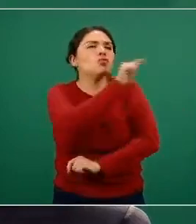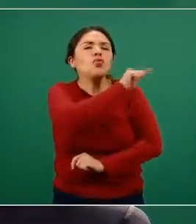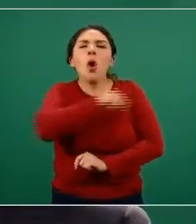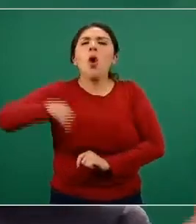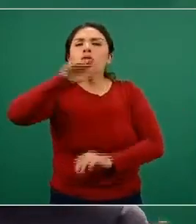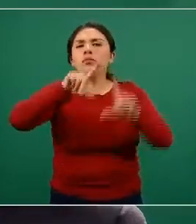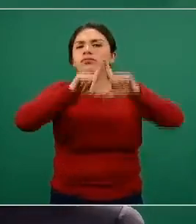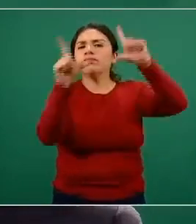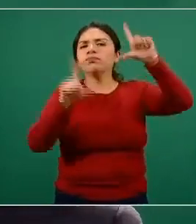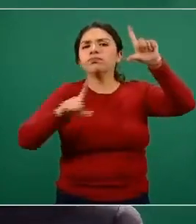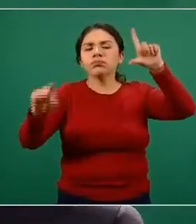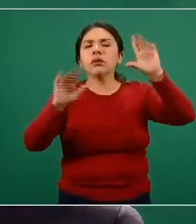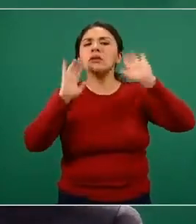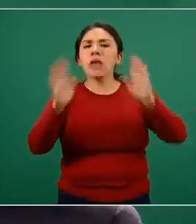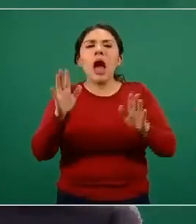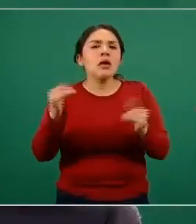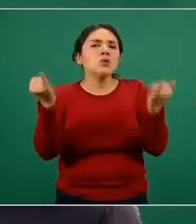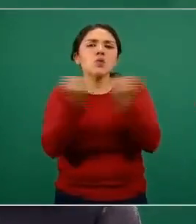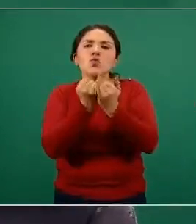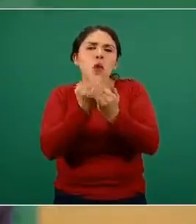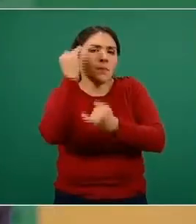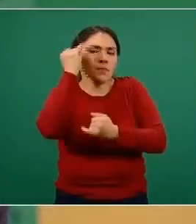federativas de manera sincrónica.